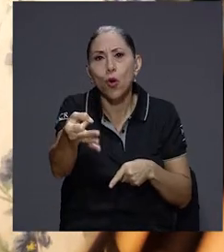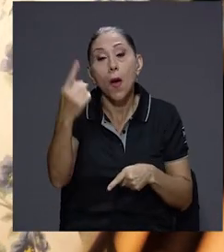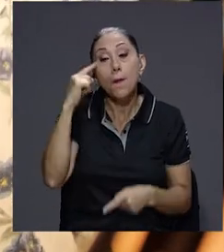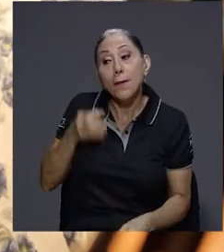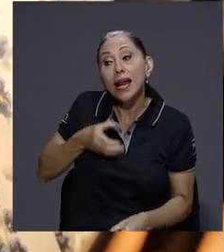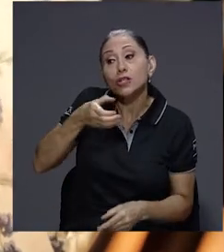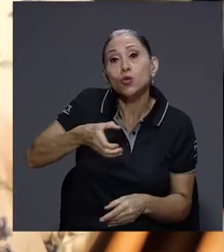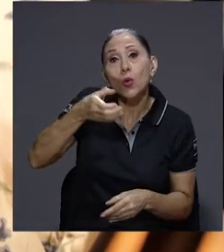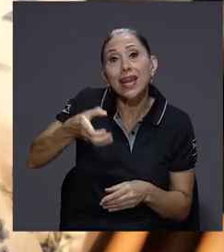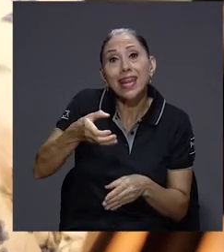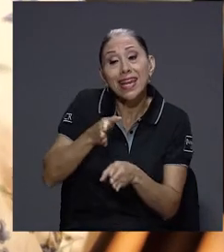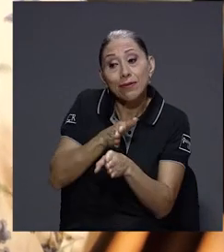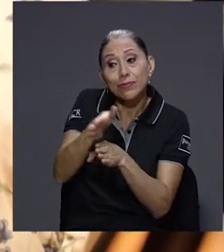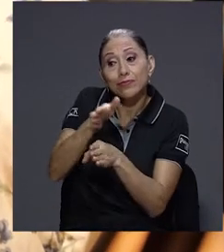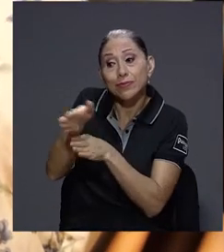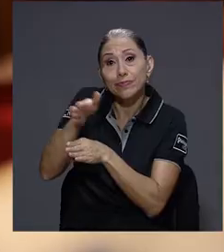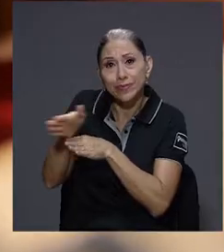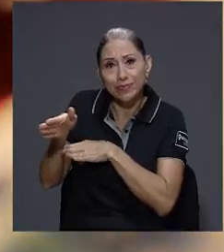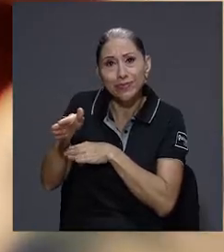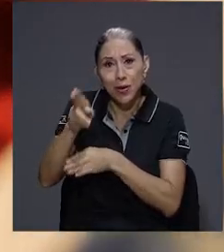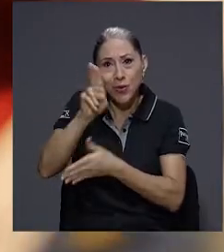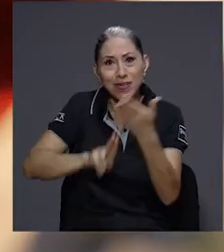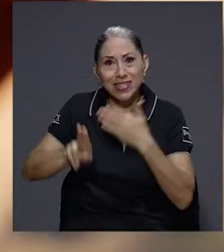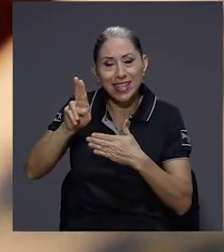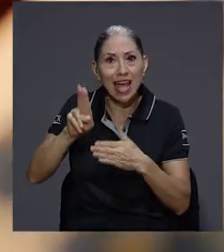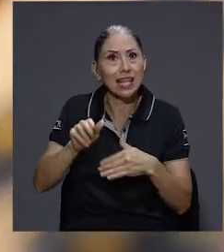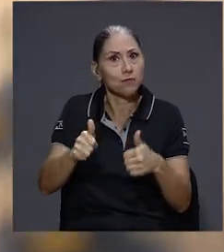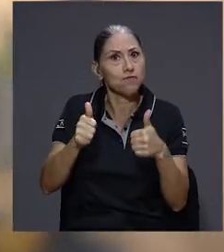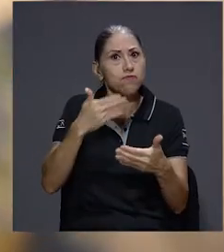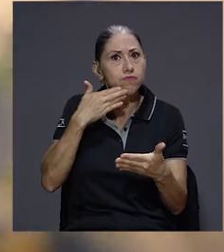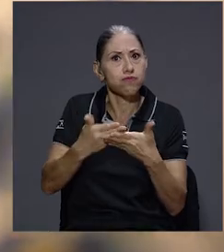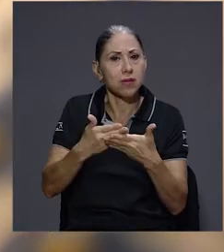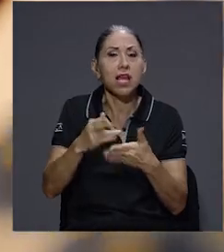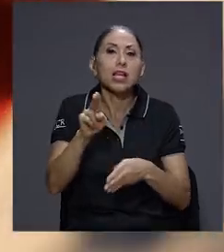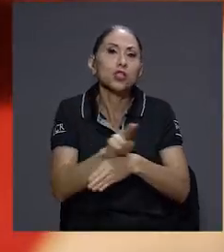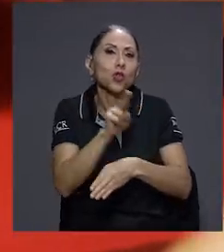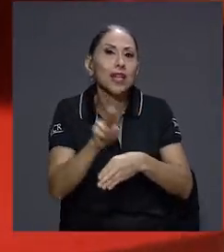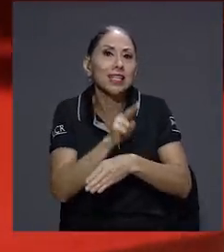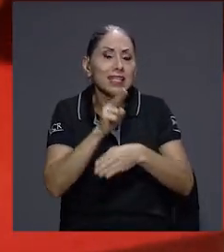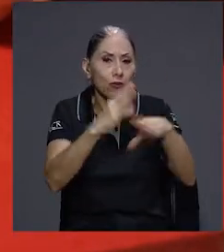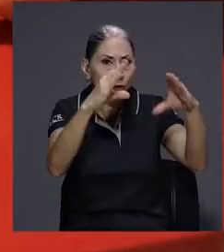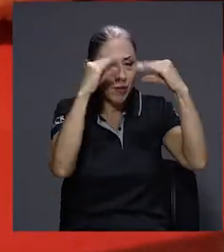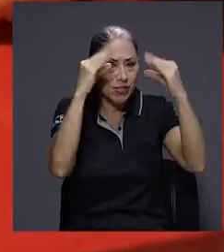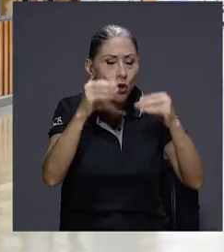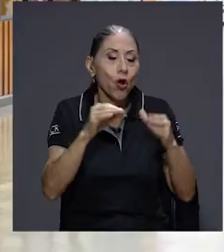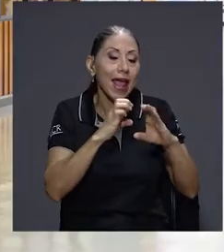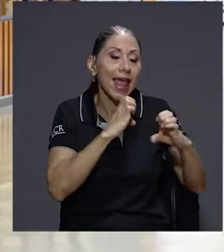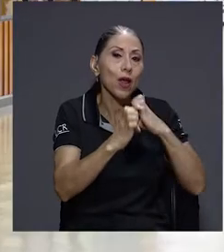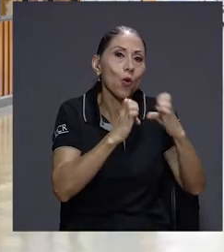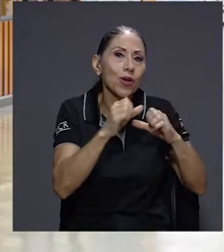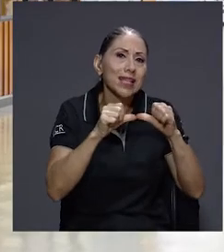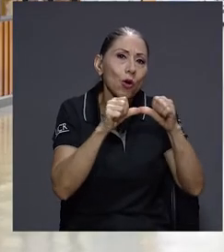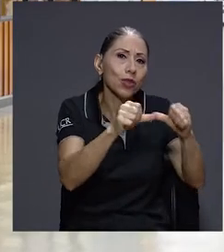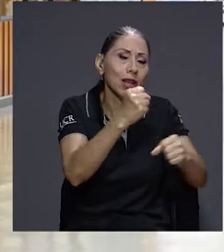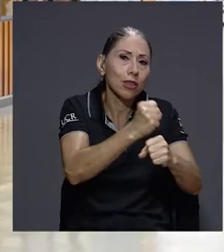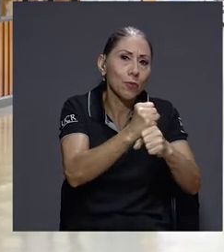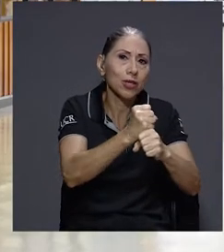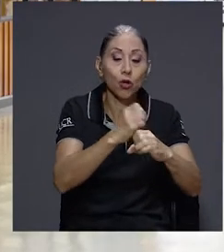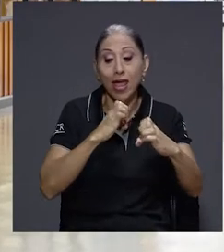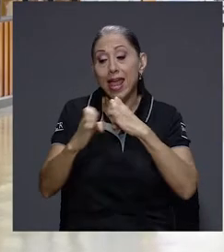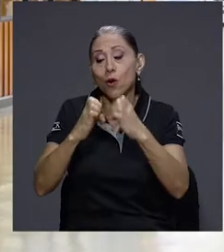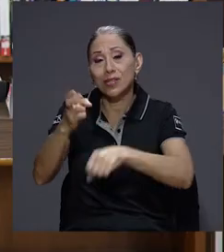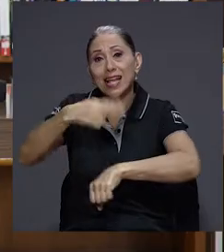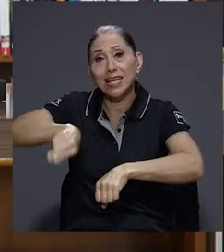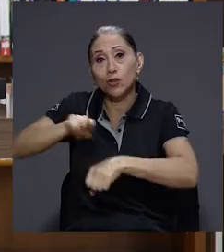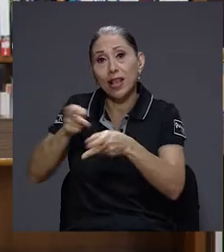disciplinas universitarias prometedoras. Para esto, se usaron insumos como la encuesta continua de empleo, la encuesta nacional de puestos de